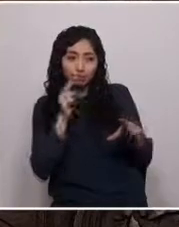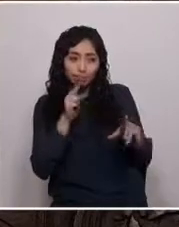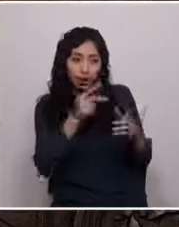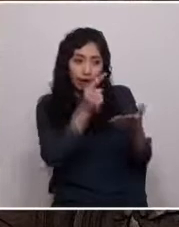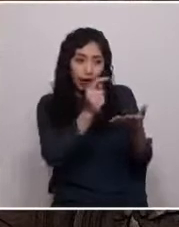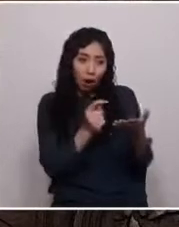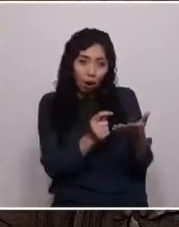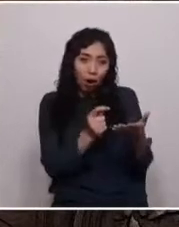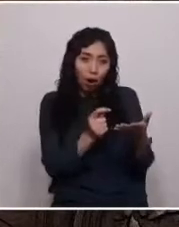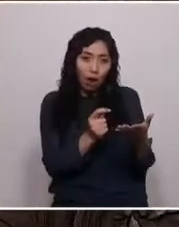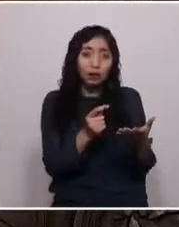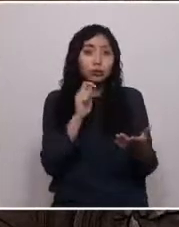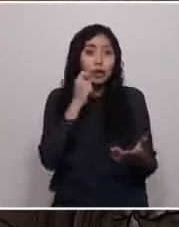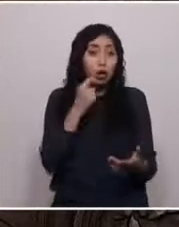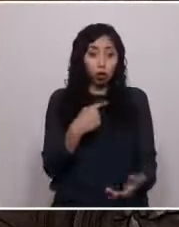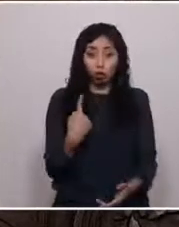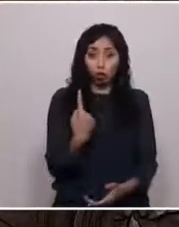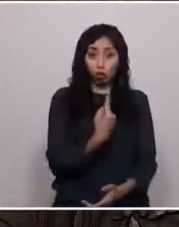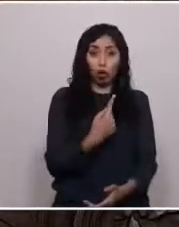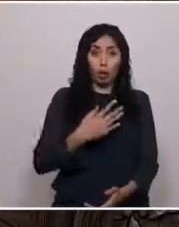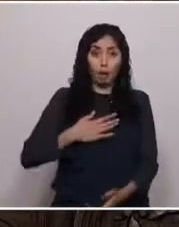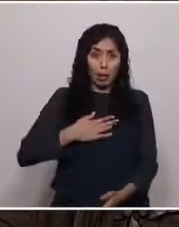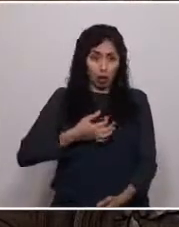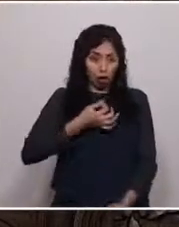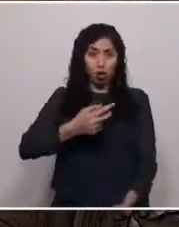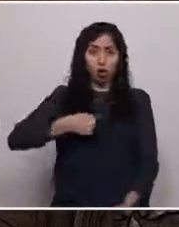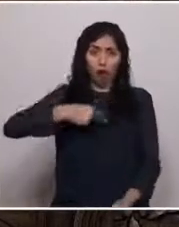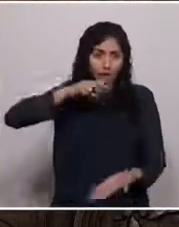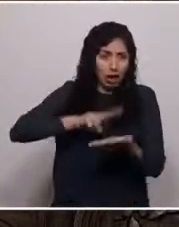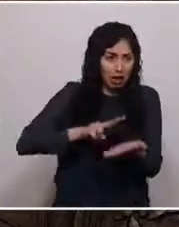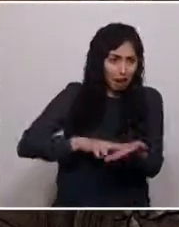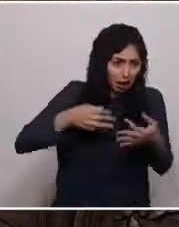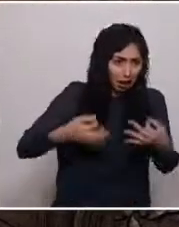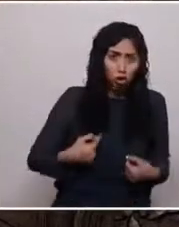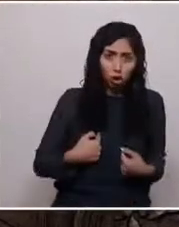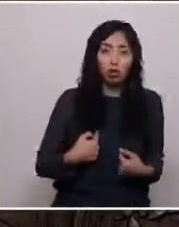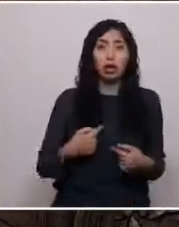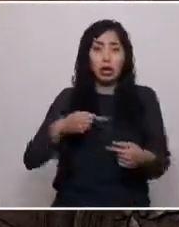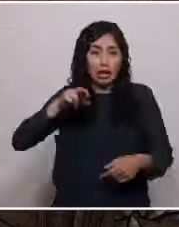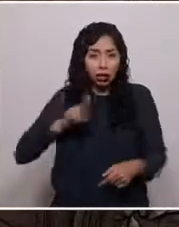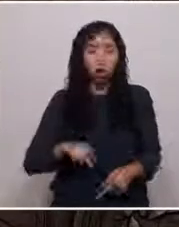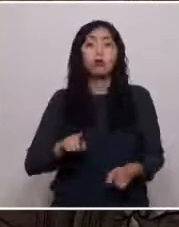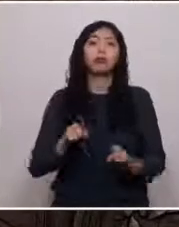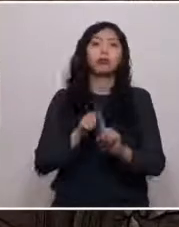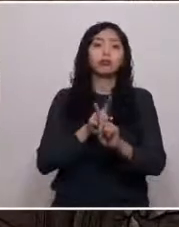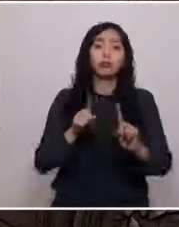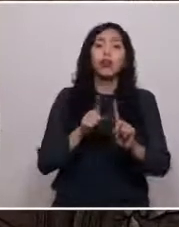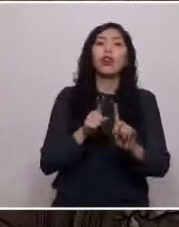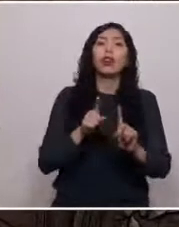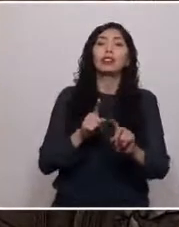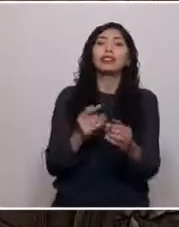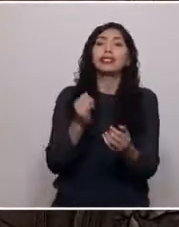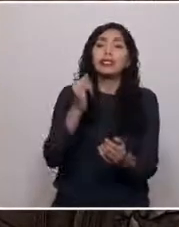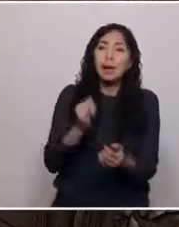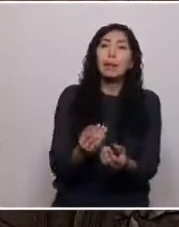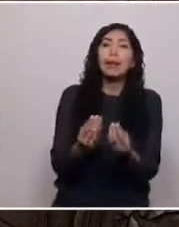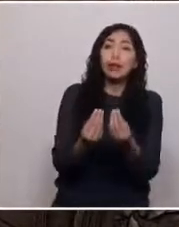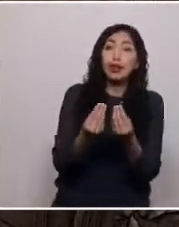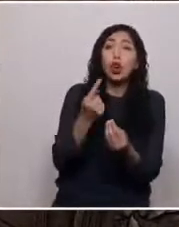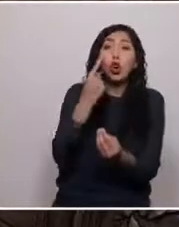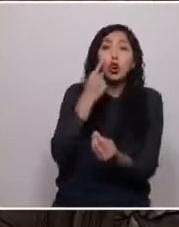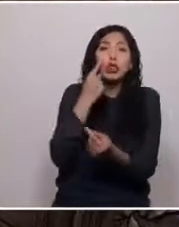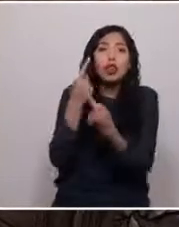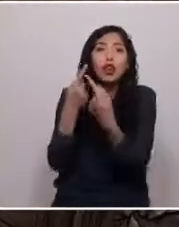no somos dueños de la verdad, y que para acercarse a ella siempre será conveniente conocer otras posiciones,